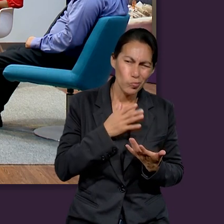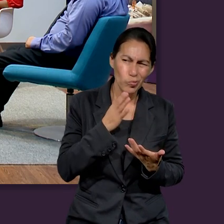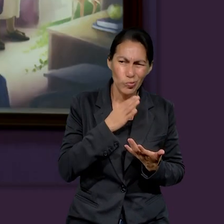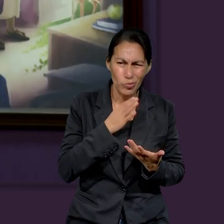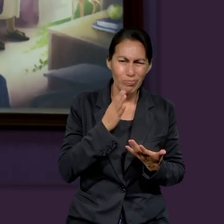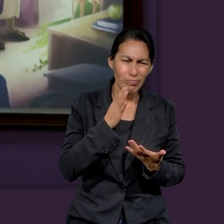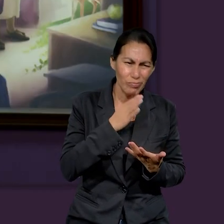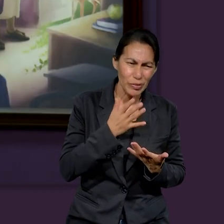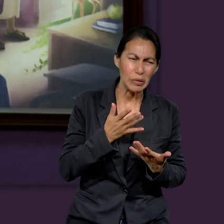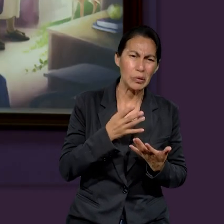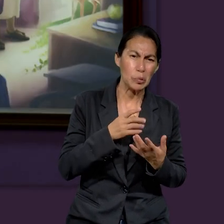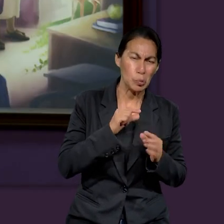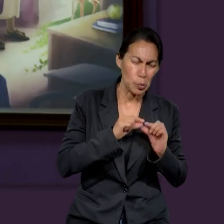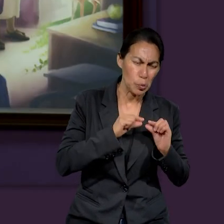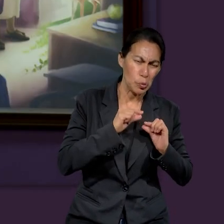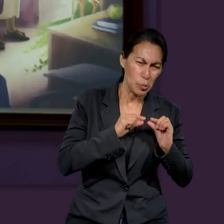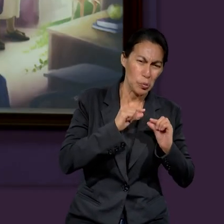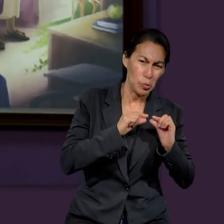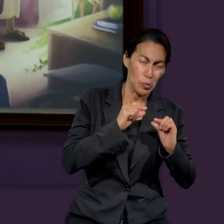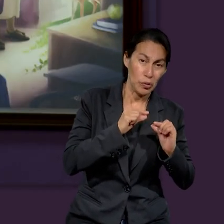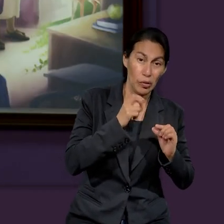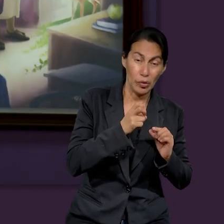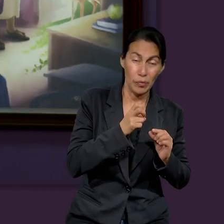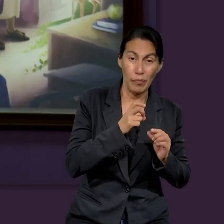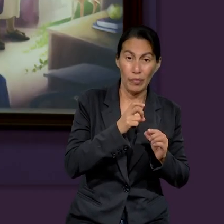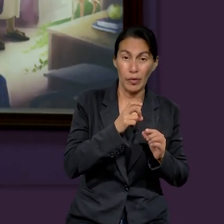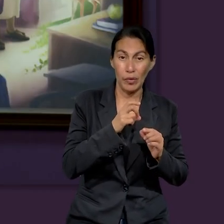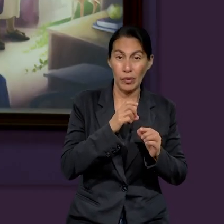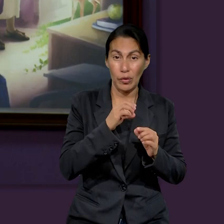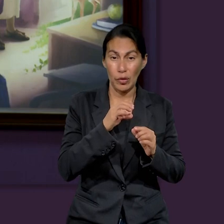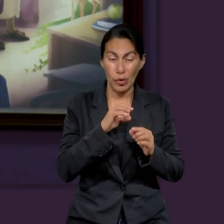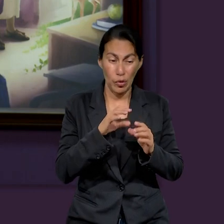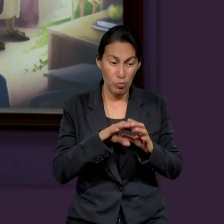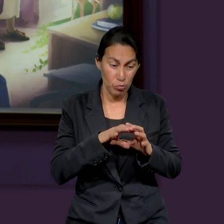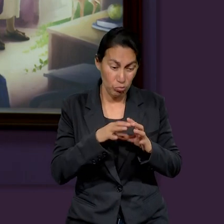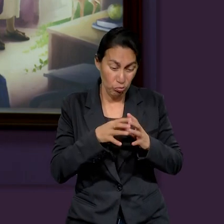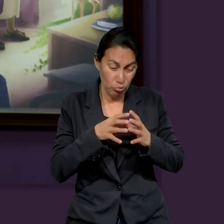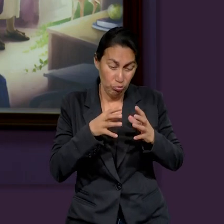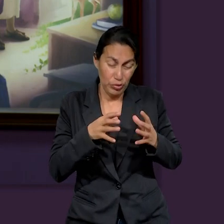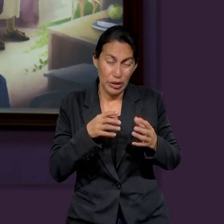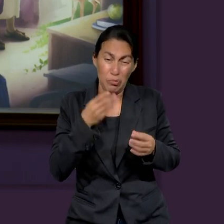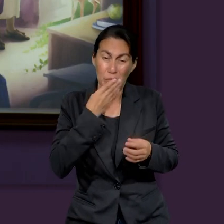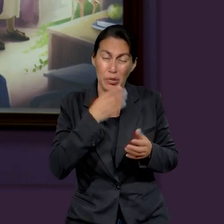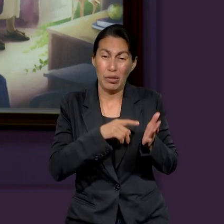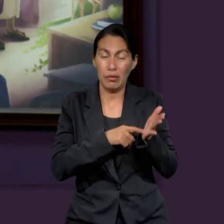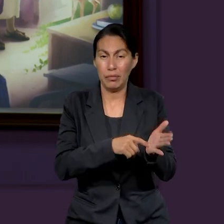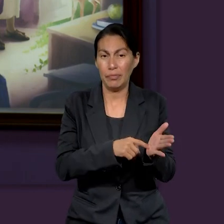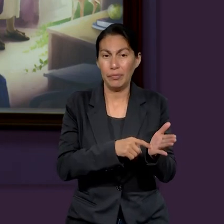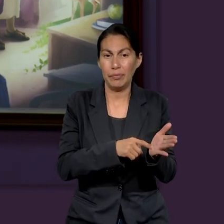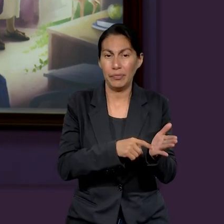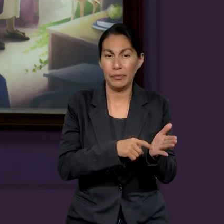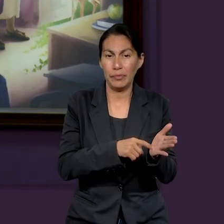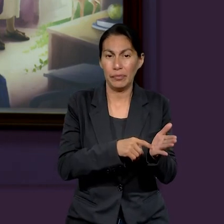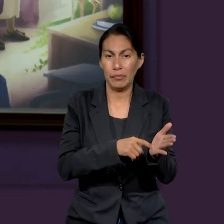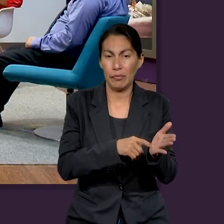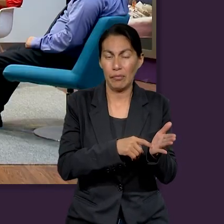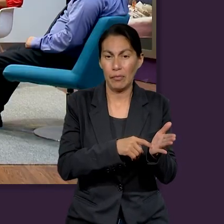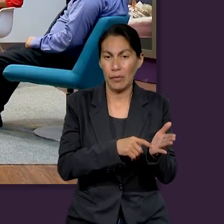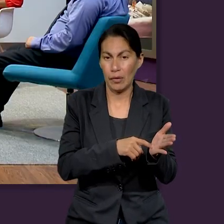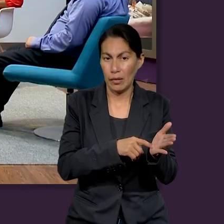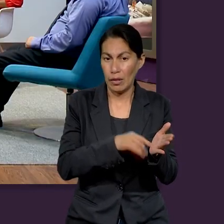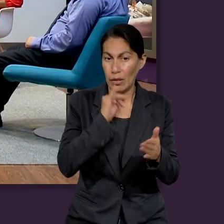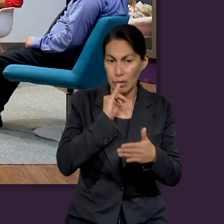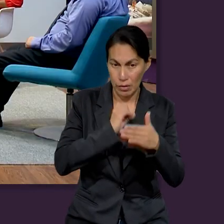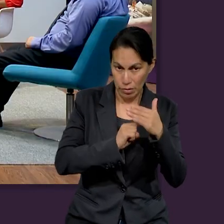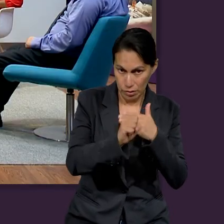que para que la codicia se pueda desarrollar, tiene que haber un descontento con algo que tú tienes. Y la Biblia, ahí en